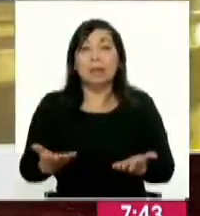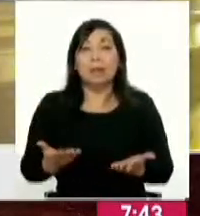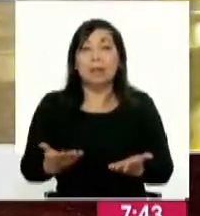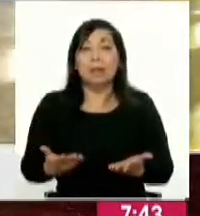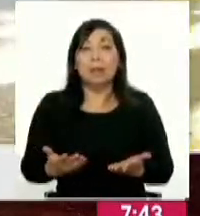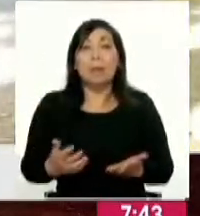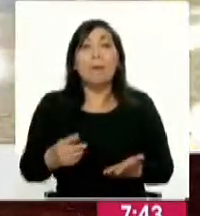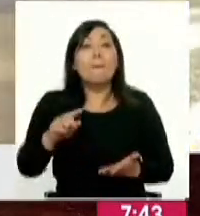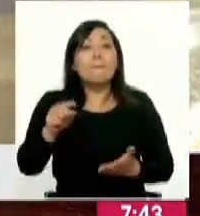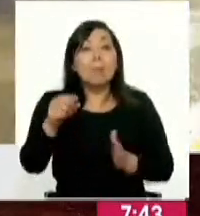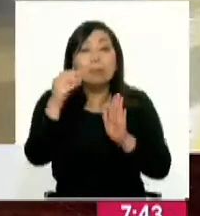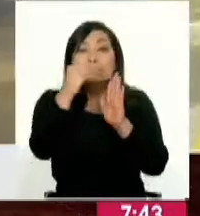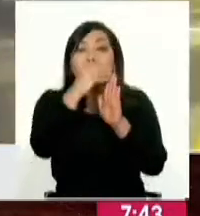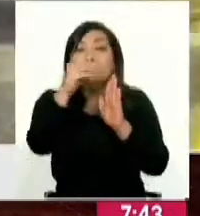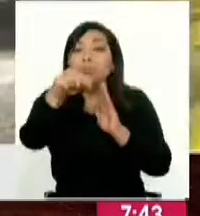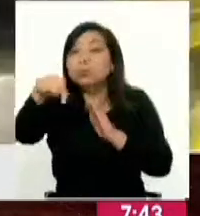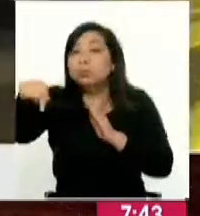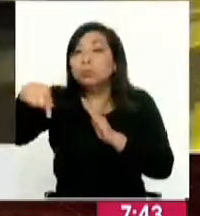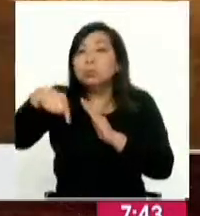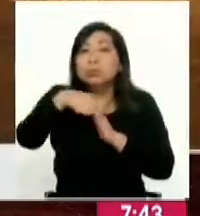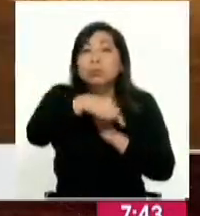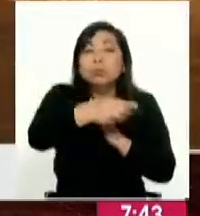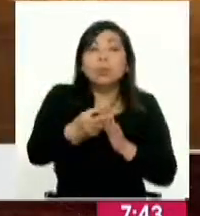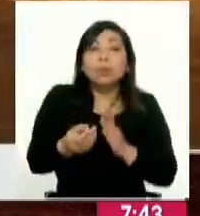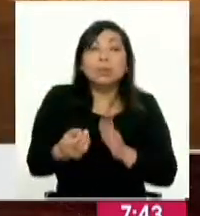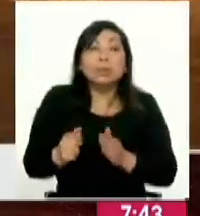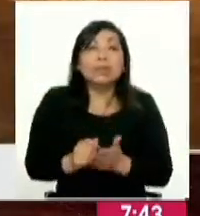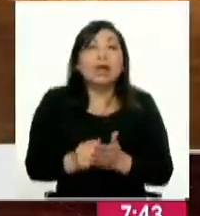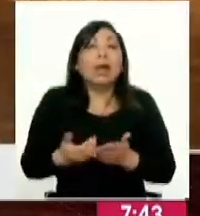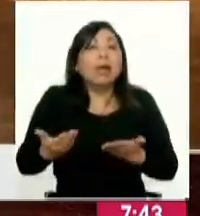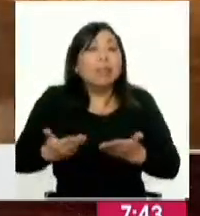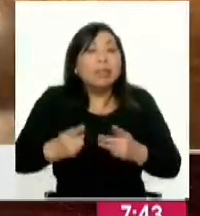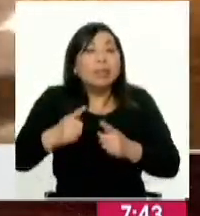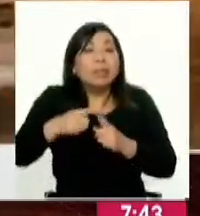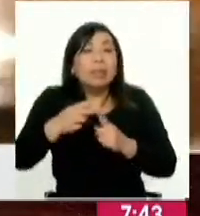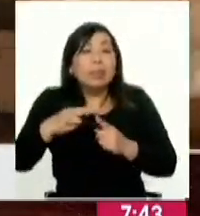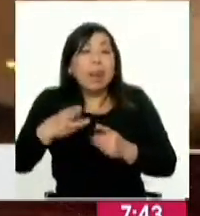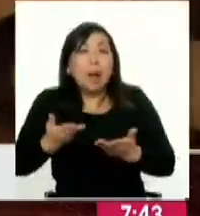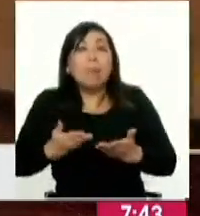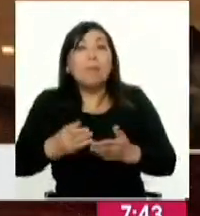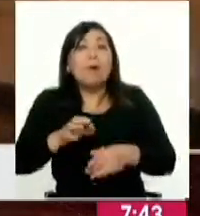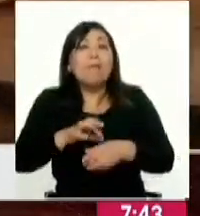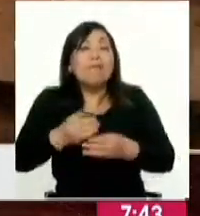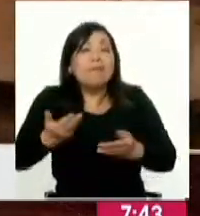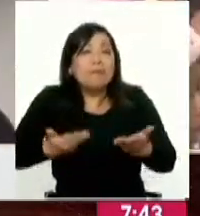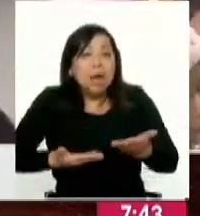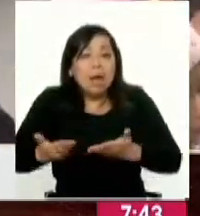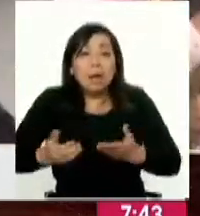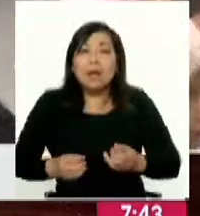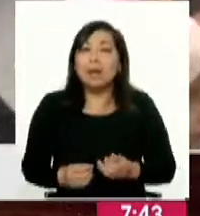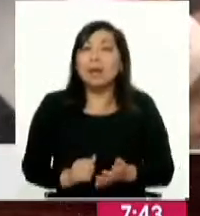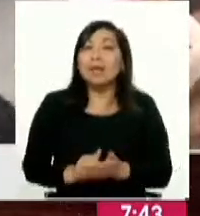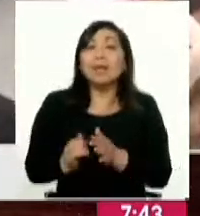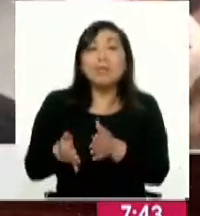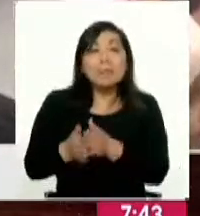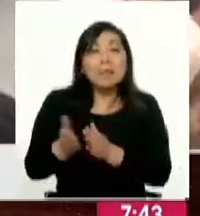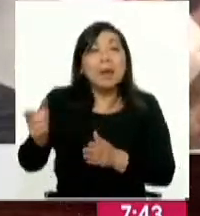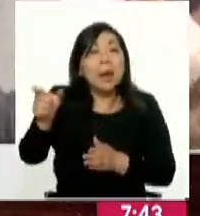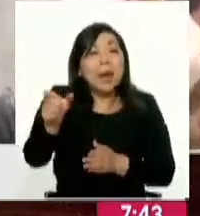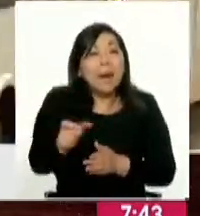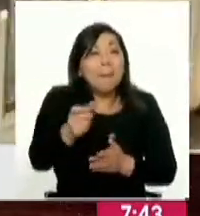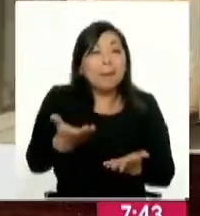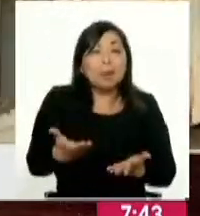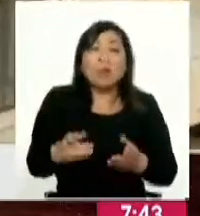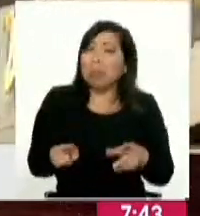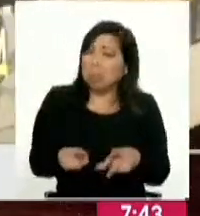mil puntos adicionales de recarga en tiendas, en tambos, en farmacias porque eso es lo que nos pide la población